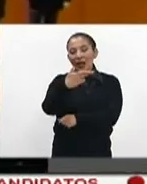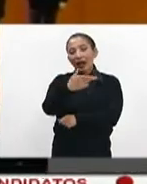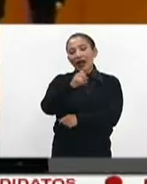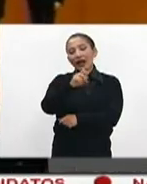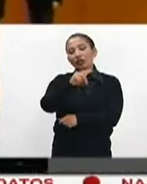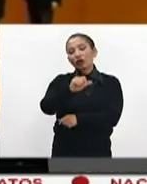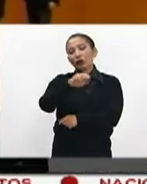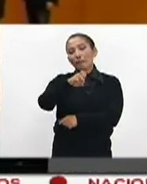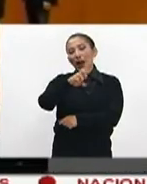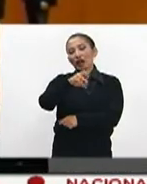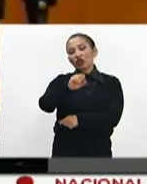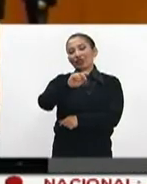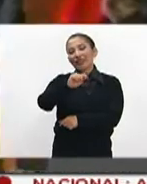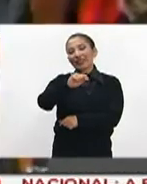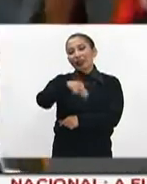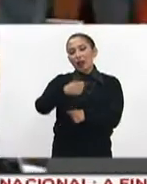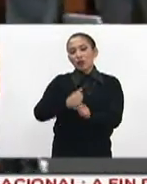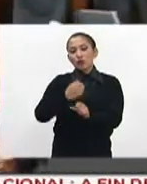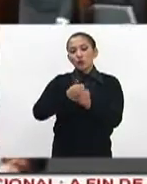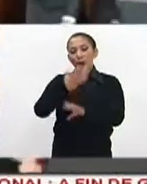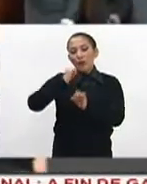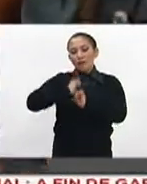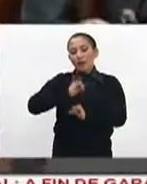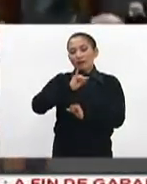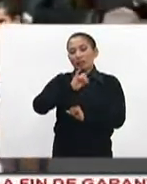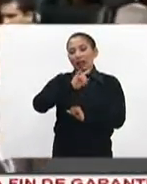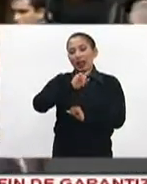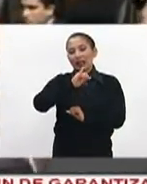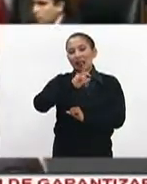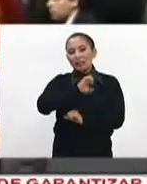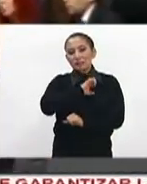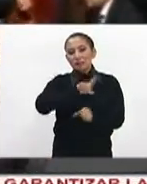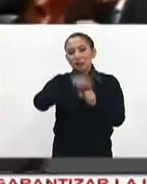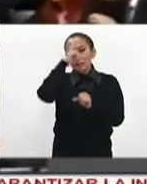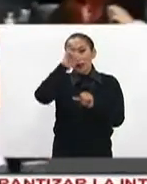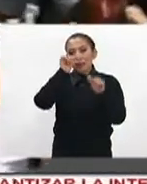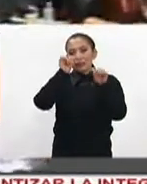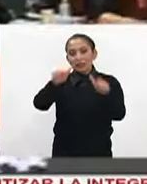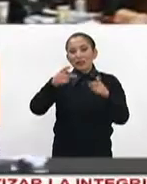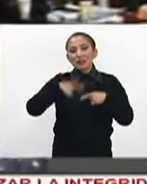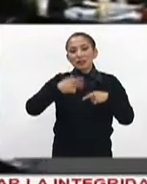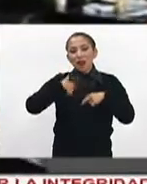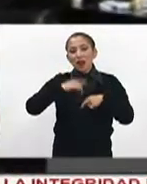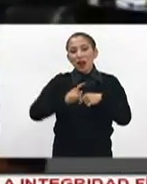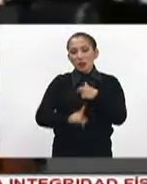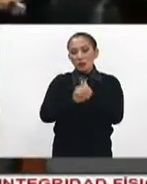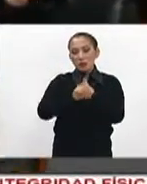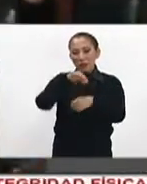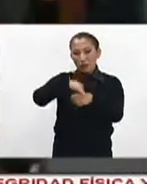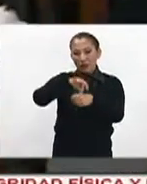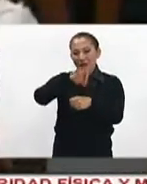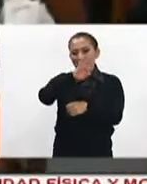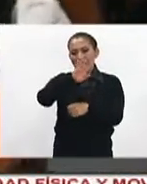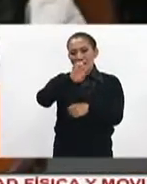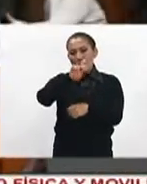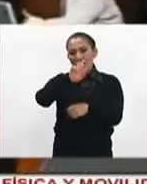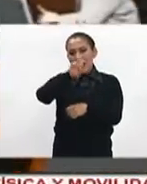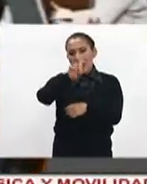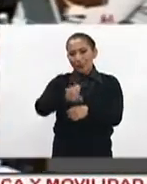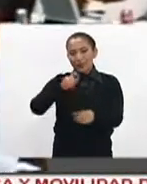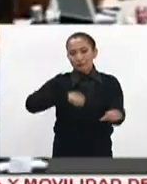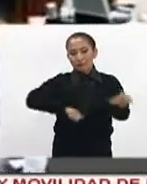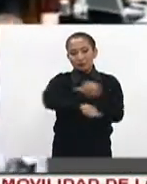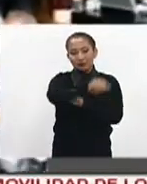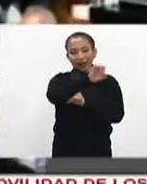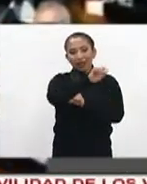Marcos Díaz Santana como nuevo titular de la Fiscalía Especializada para la Atención de Delitos Electorales, la FEPADE, esto en